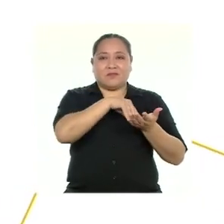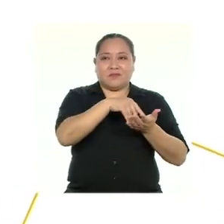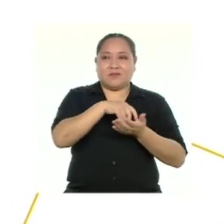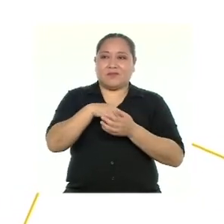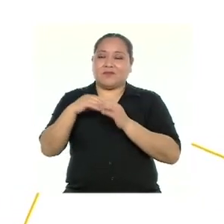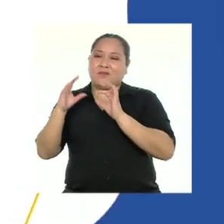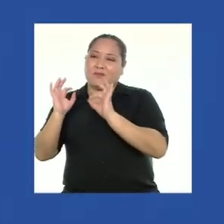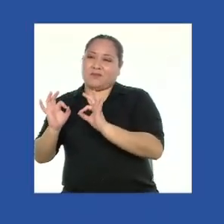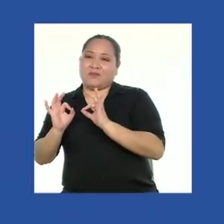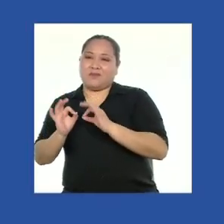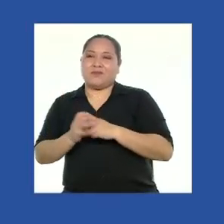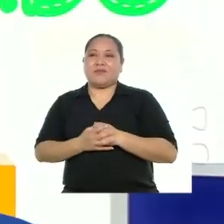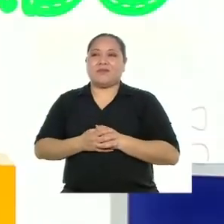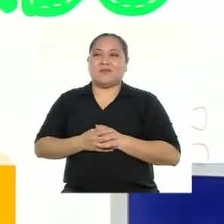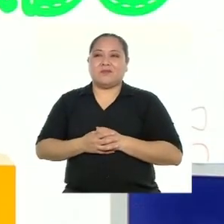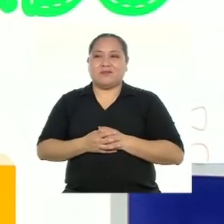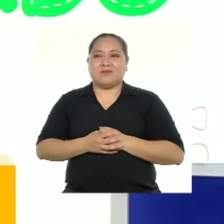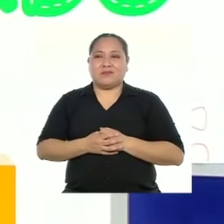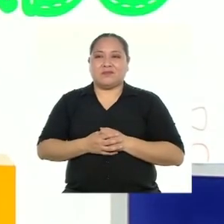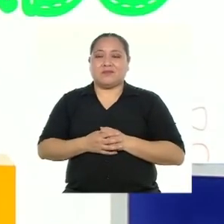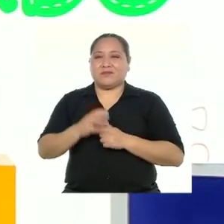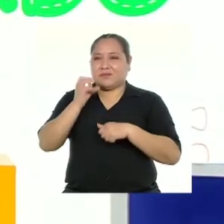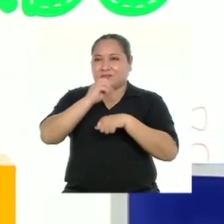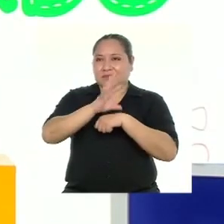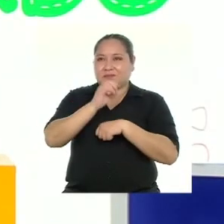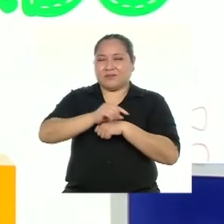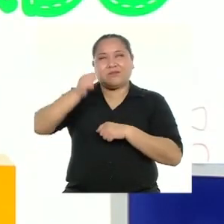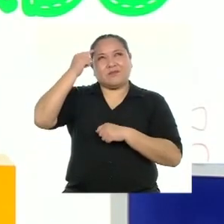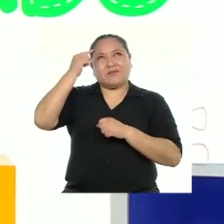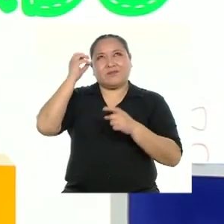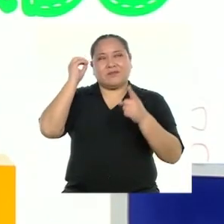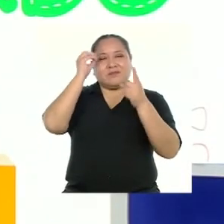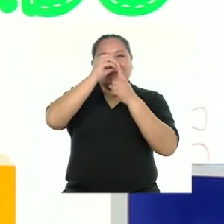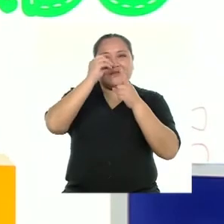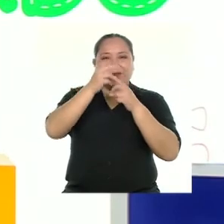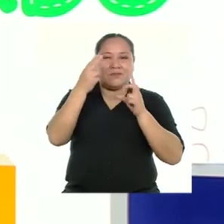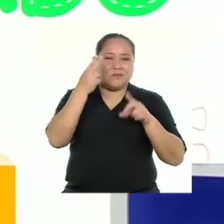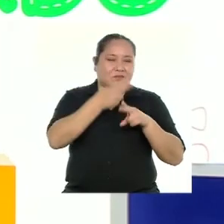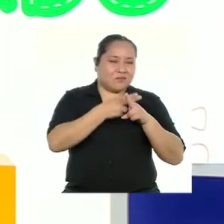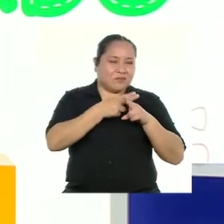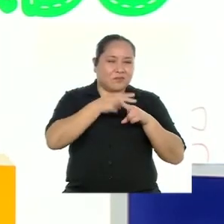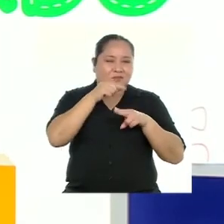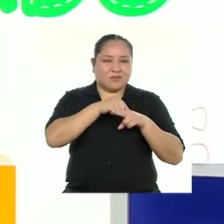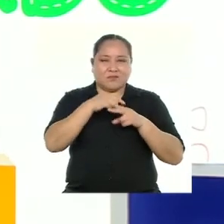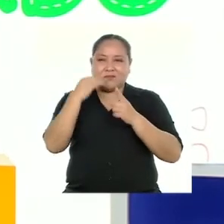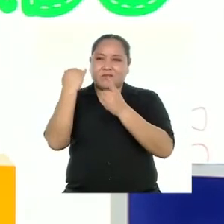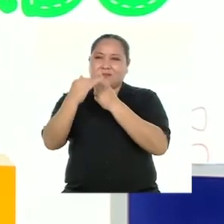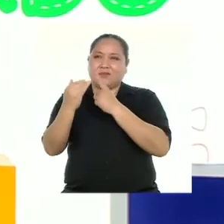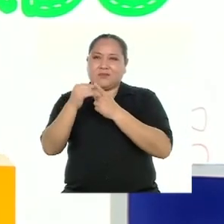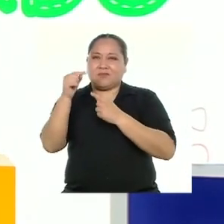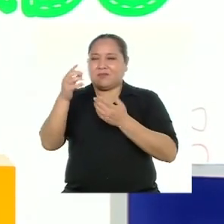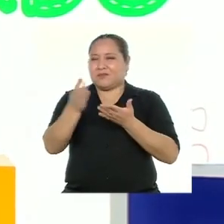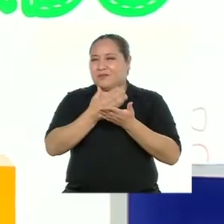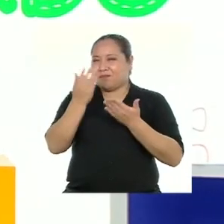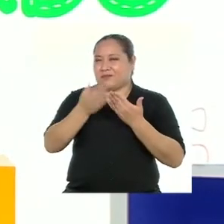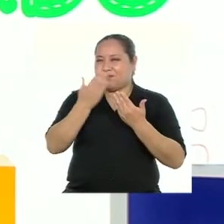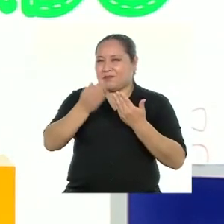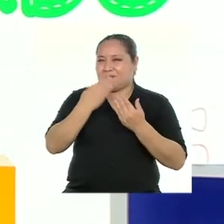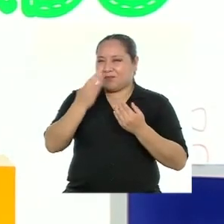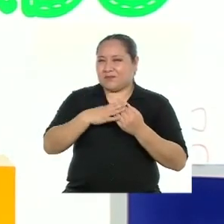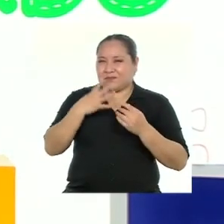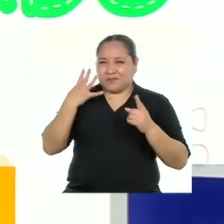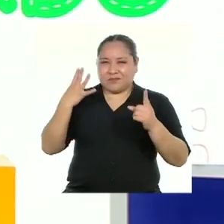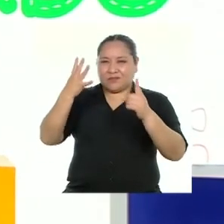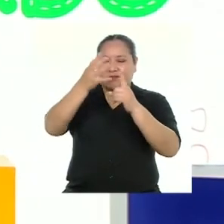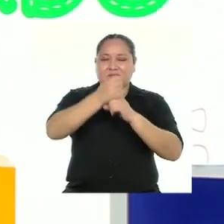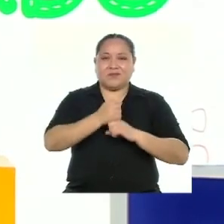y amenazas Les recomiendo que se pongan metas a corto o mediano plazo que son más fáciles de cumplir Así